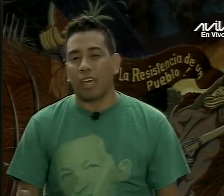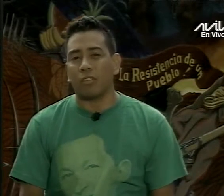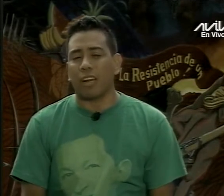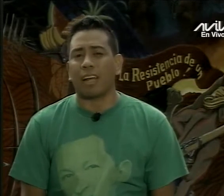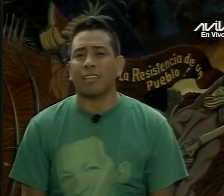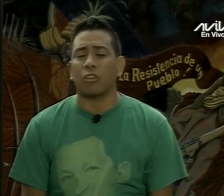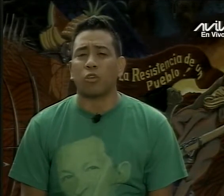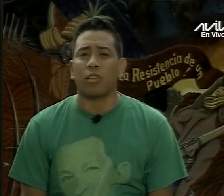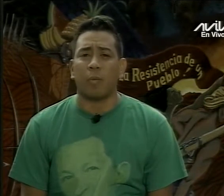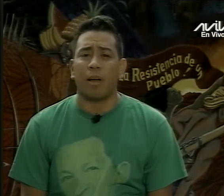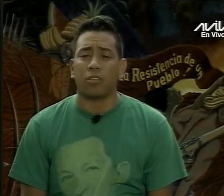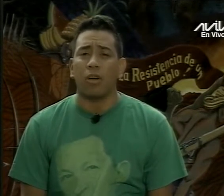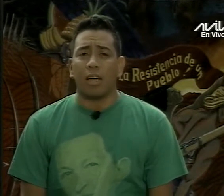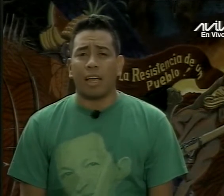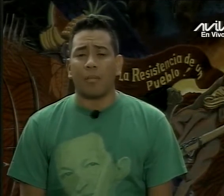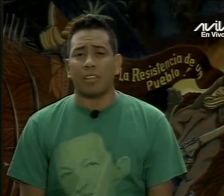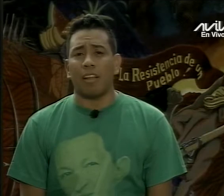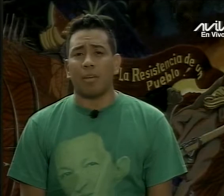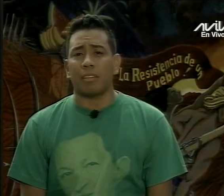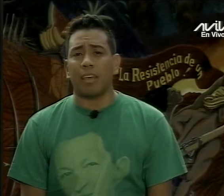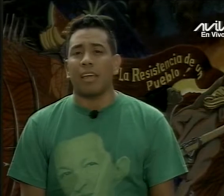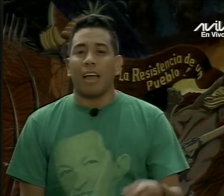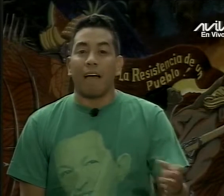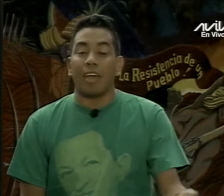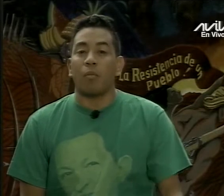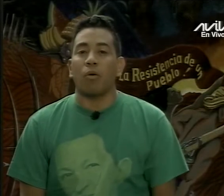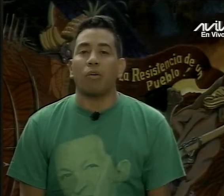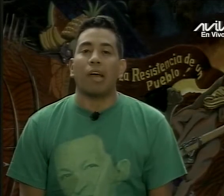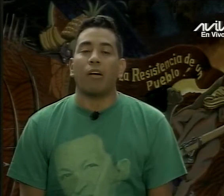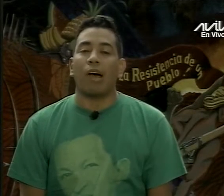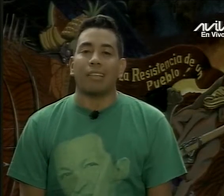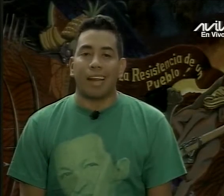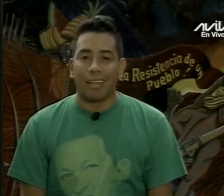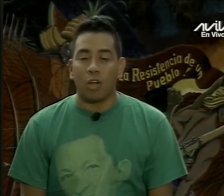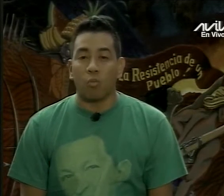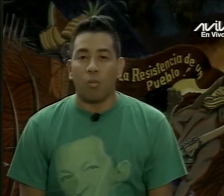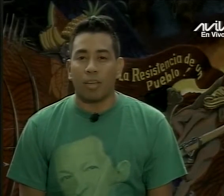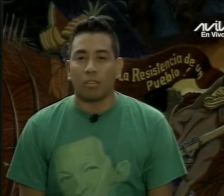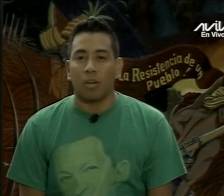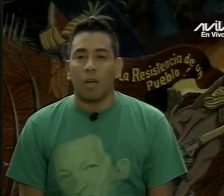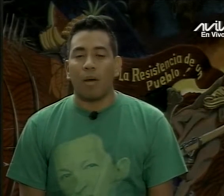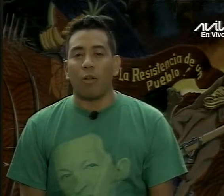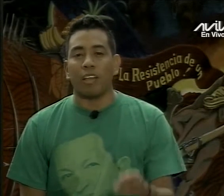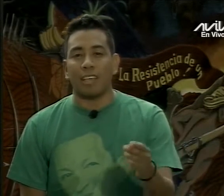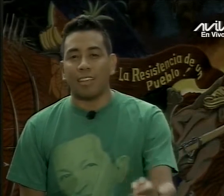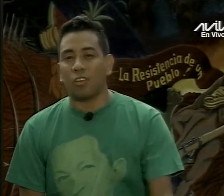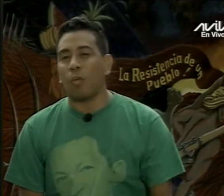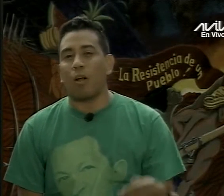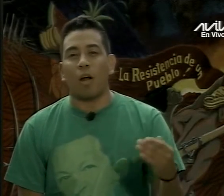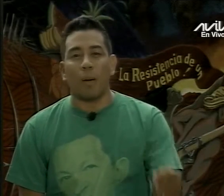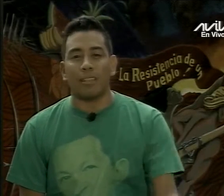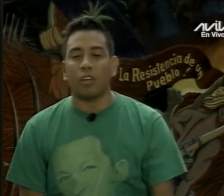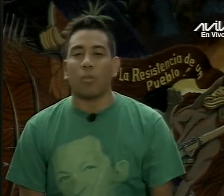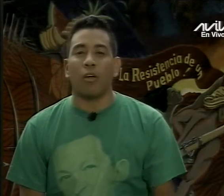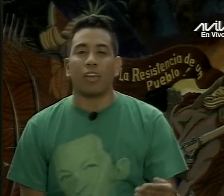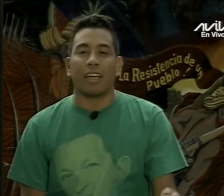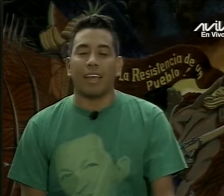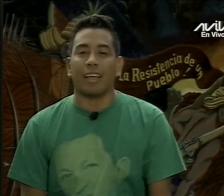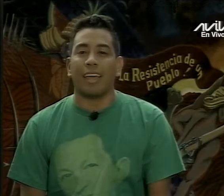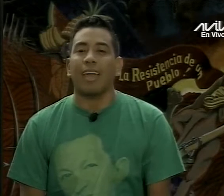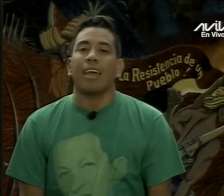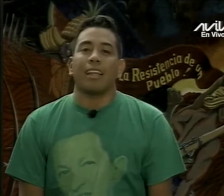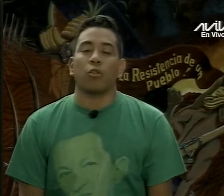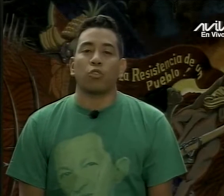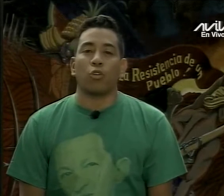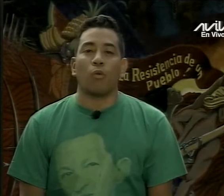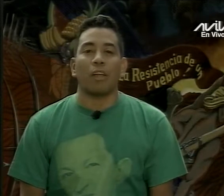bueno, recogiendo y rescatando todo ese espacio que lamentablemente habíamos dejado atrás en un momento. Para los escépticos, para los apáticos, para los que